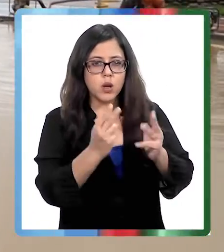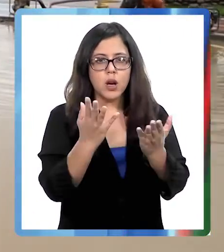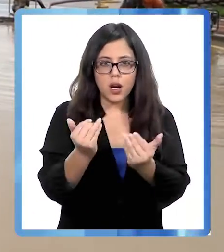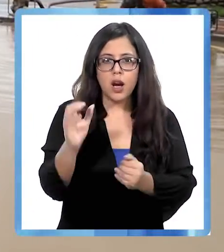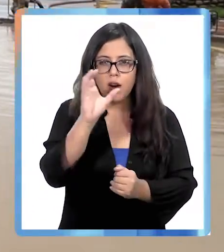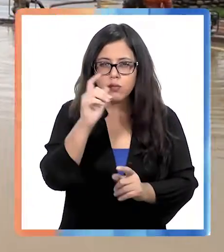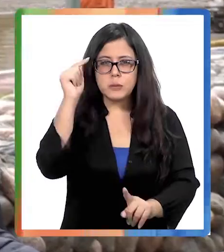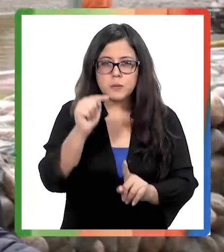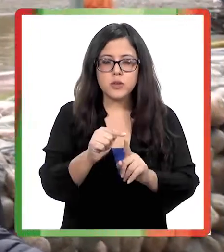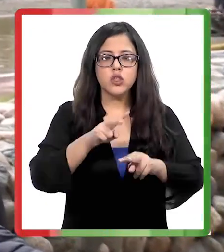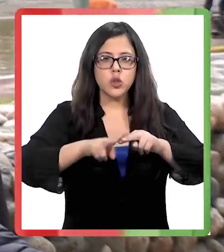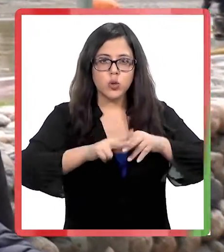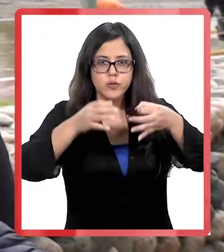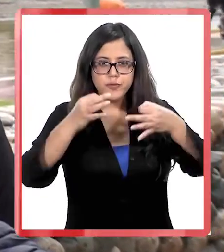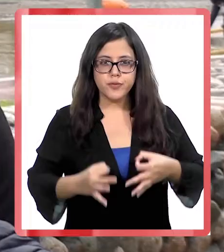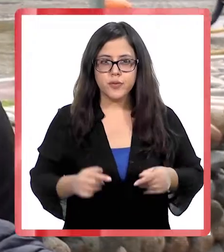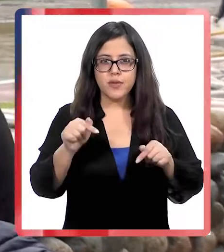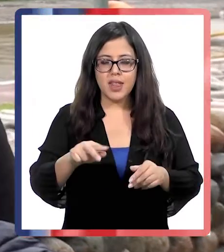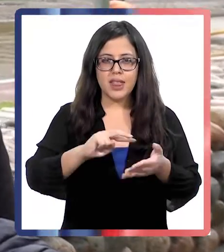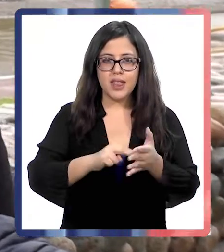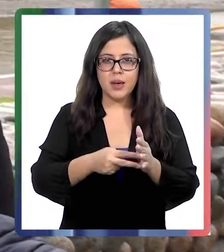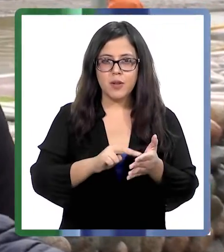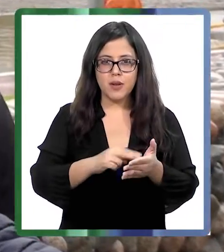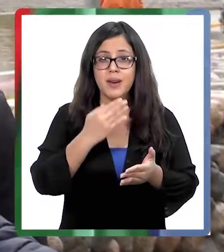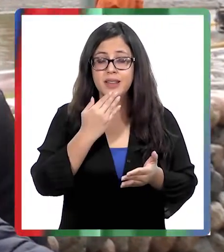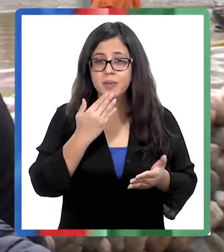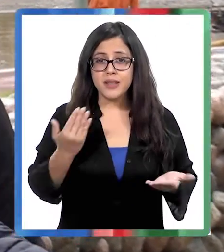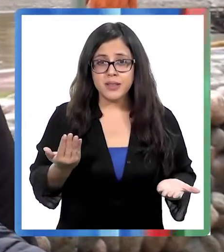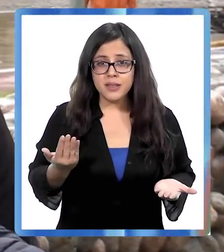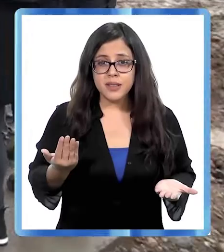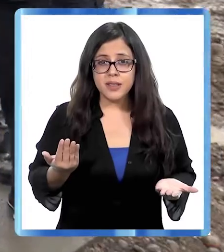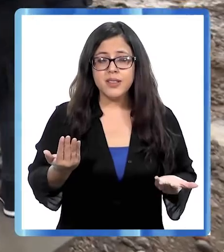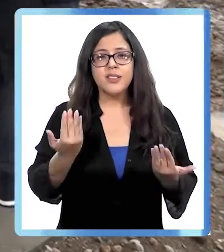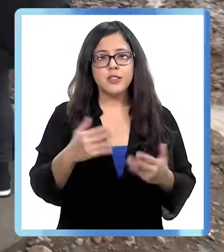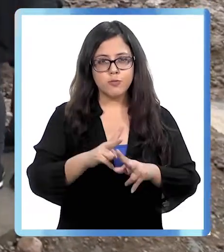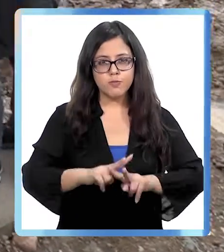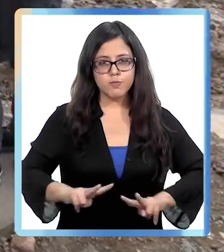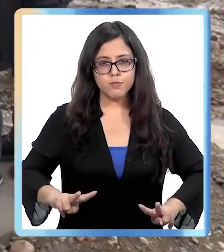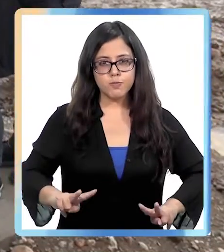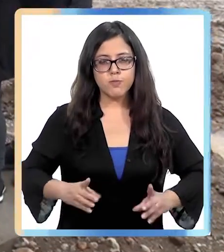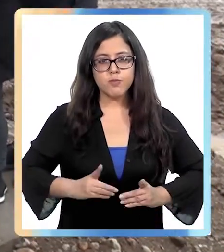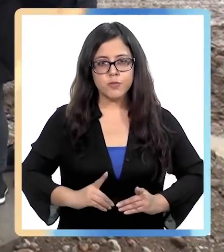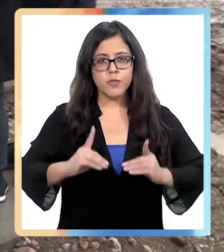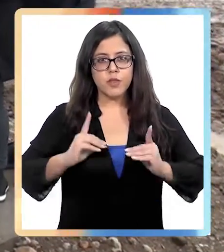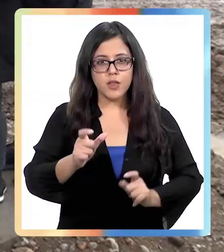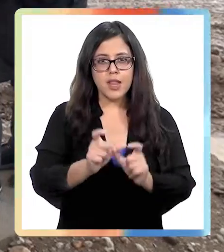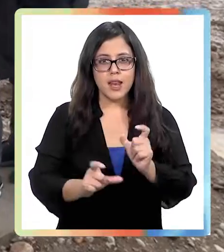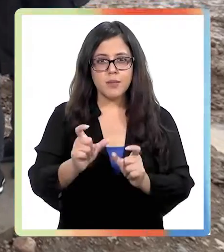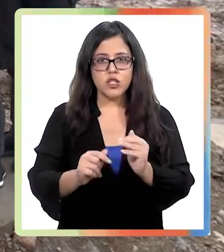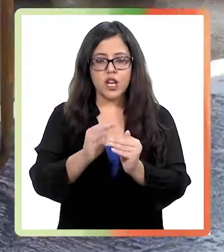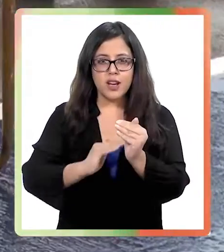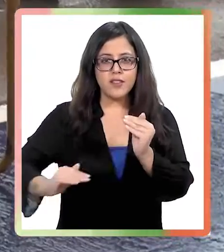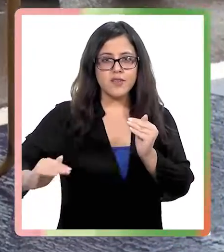buscar una solución definitiva a esta problemática y de una vez por todas, dar tranquilidad y dignidad a los vecinos